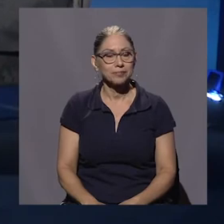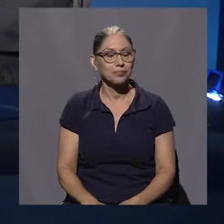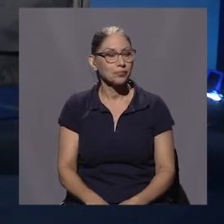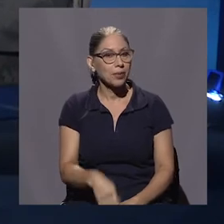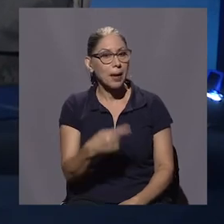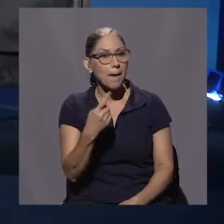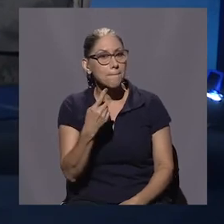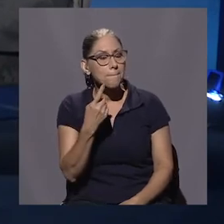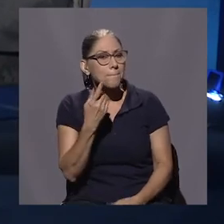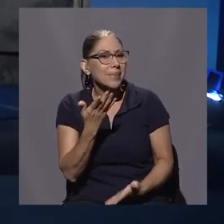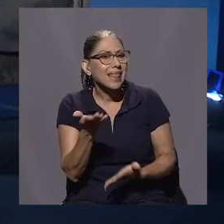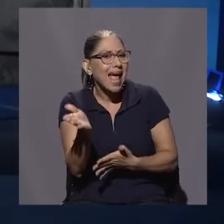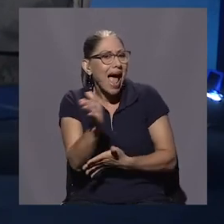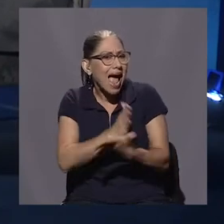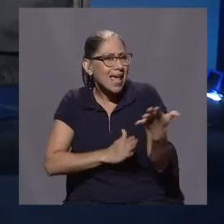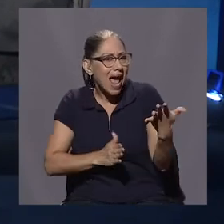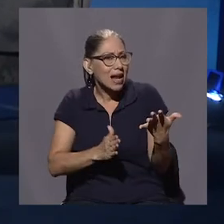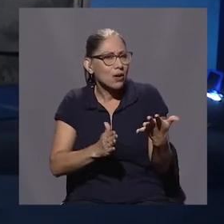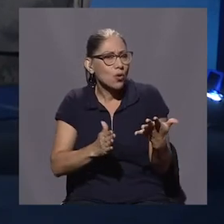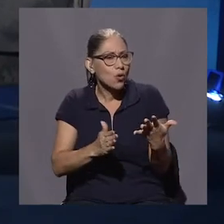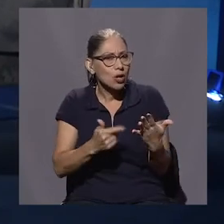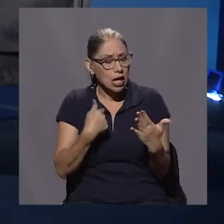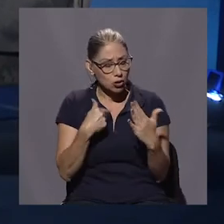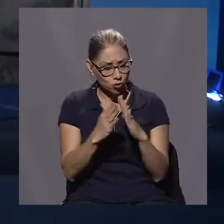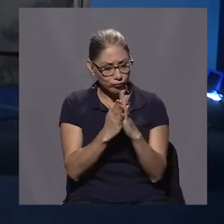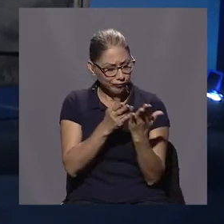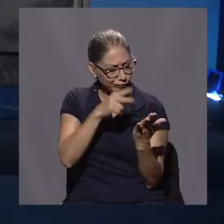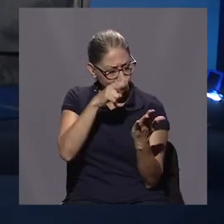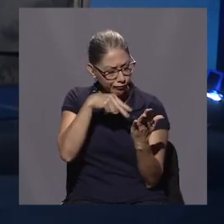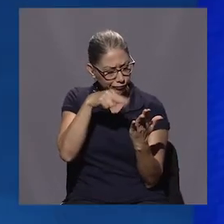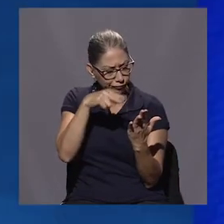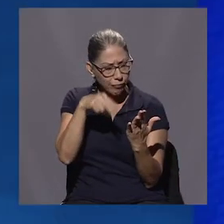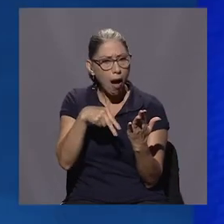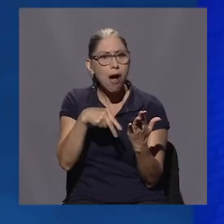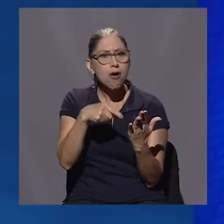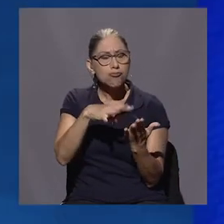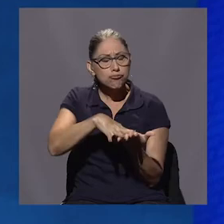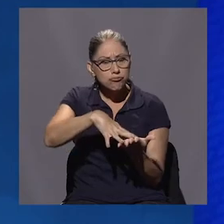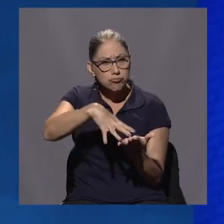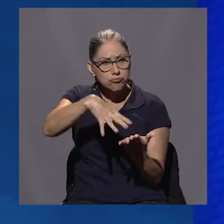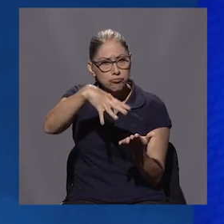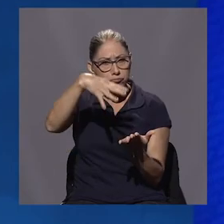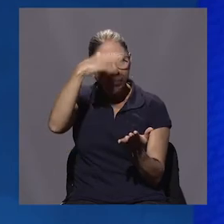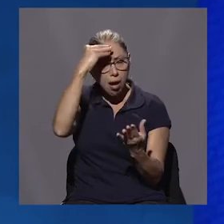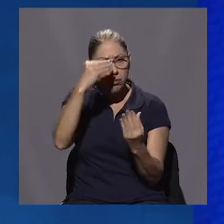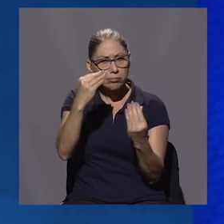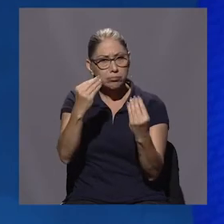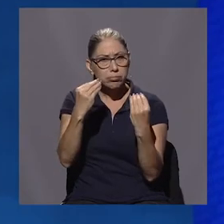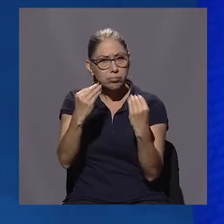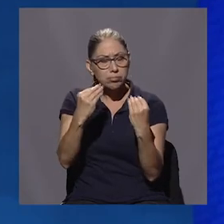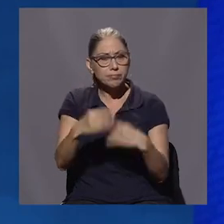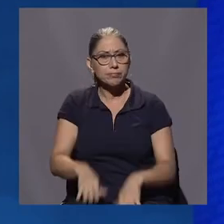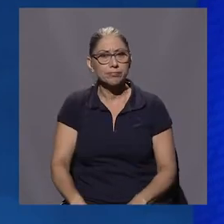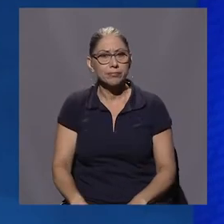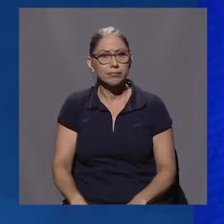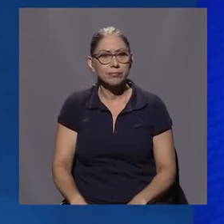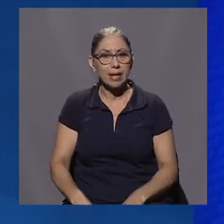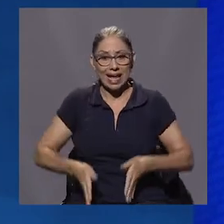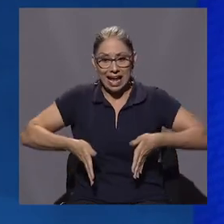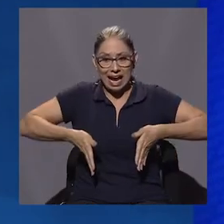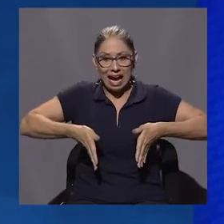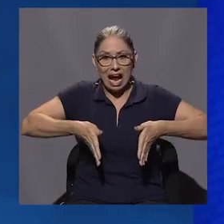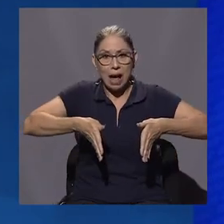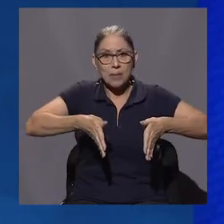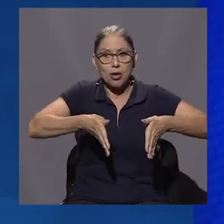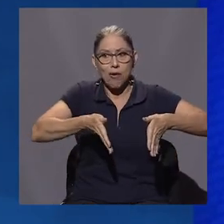Hay algo que a mí me deja de enseñanza todo el texto, ¿verdad? Y es, ¿se puede enderezar el